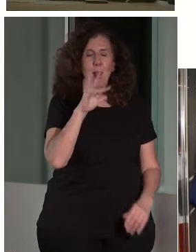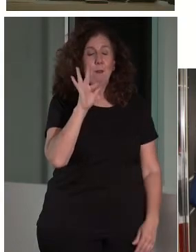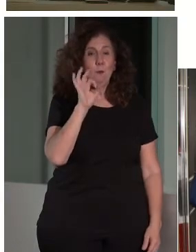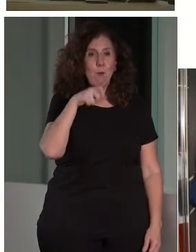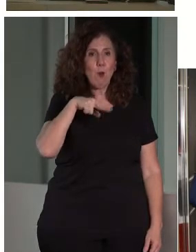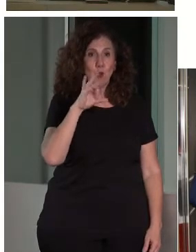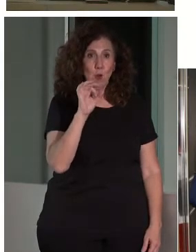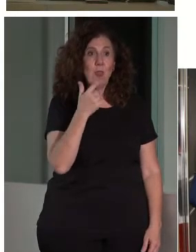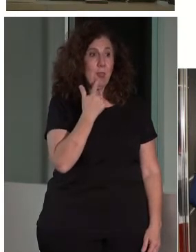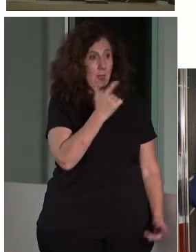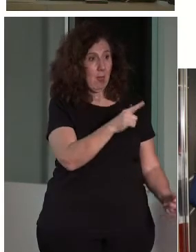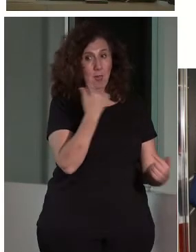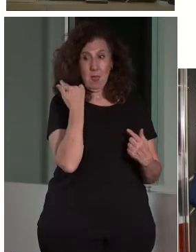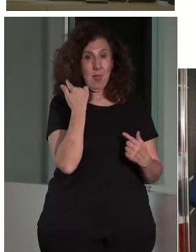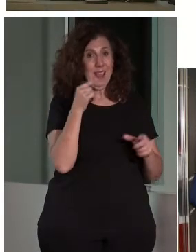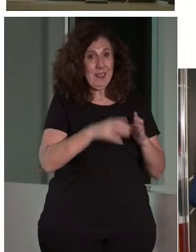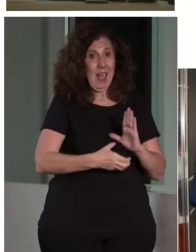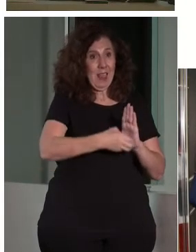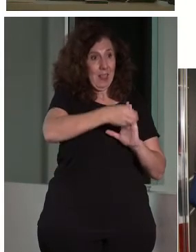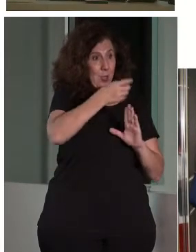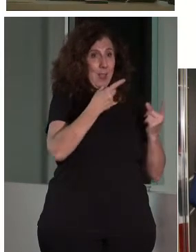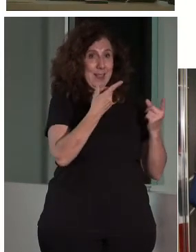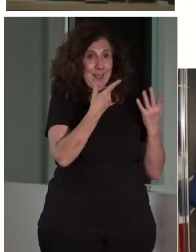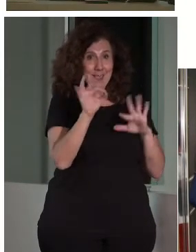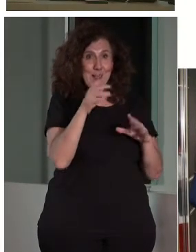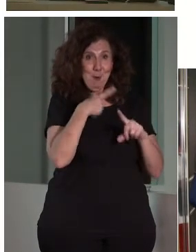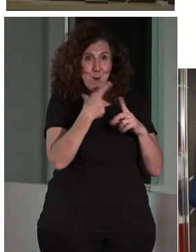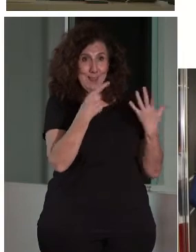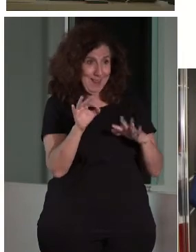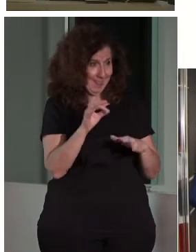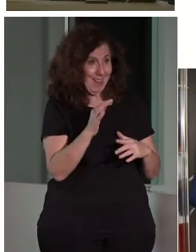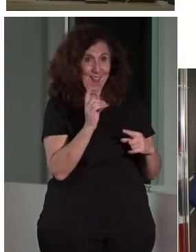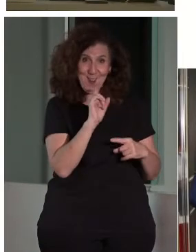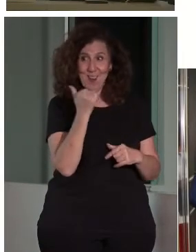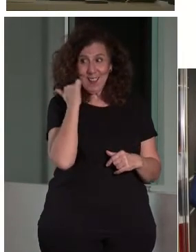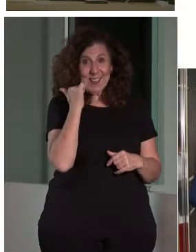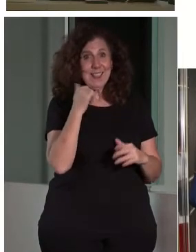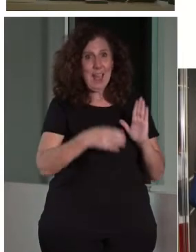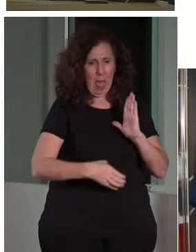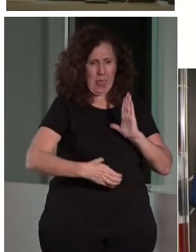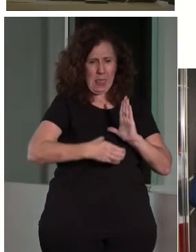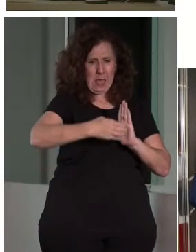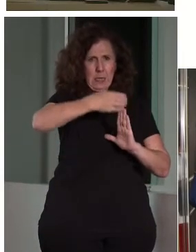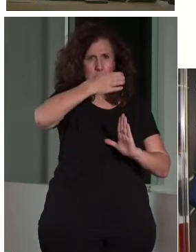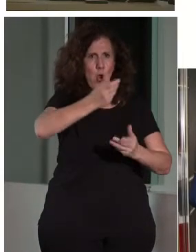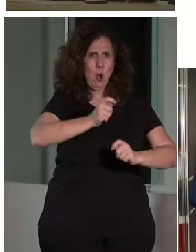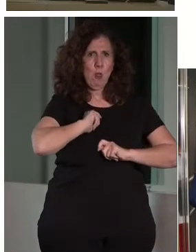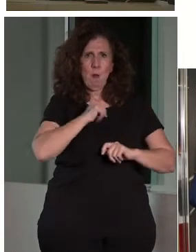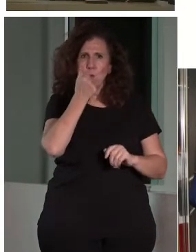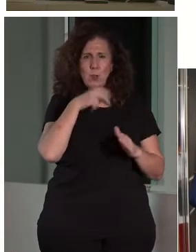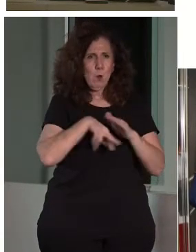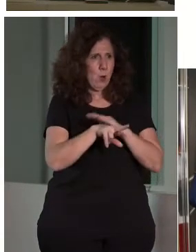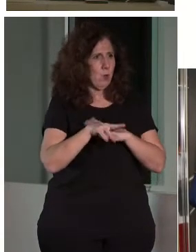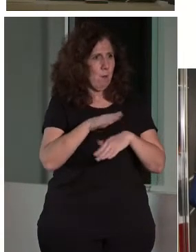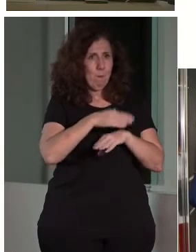Este montacargas, este ascensor, nos permite mover piezas del museo muy grandes, montajes expositivos tremendos. O sea, que es una ventaja para todo, ¿no? Hacer